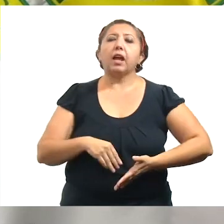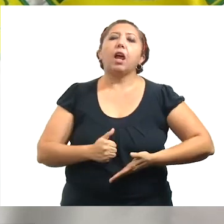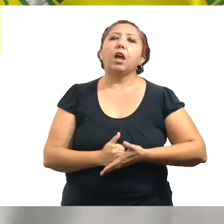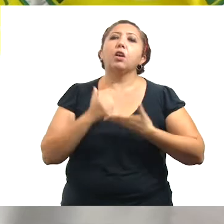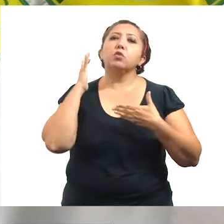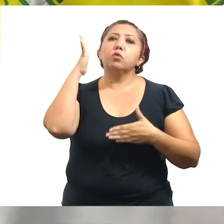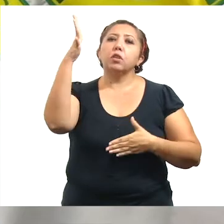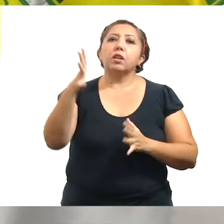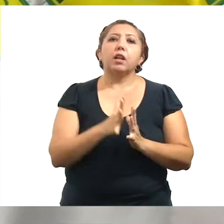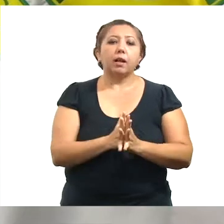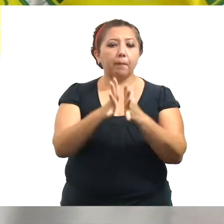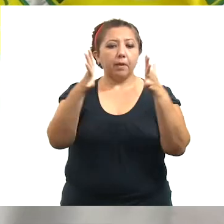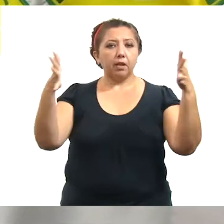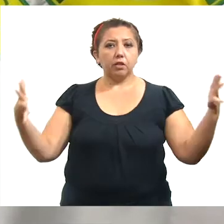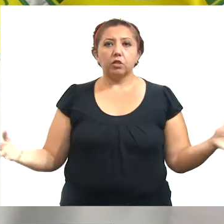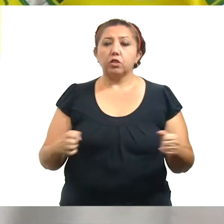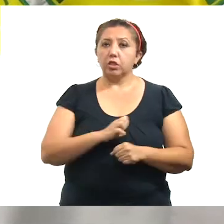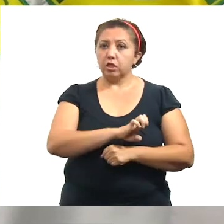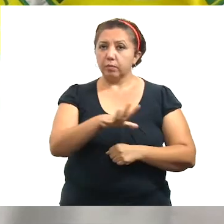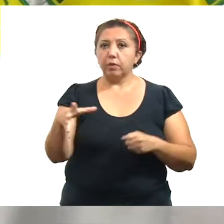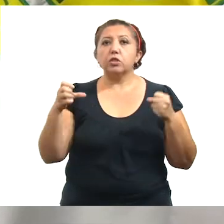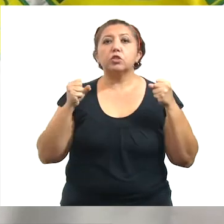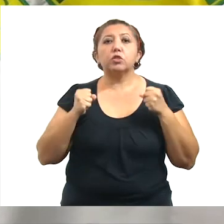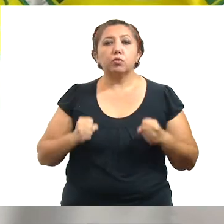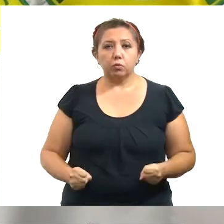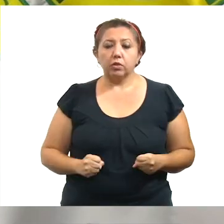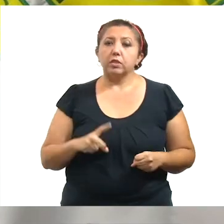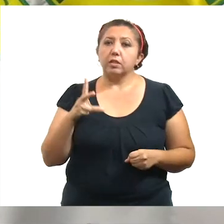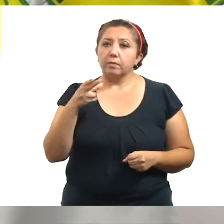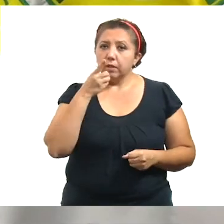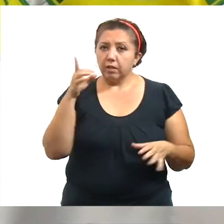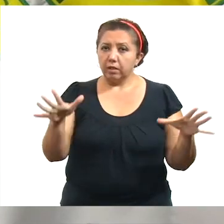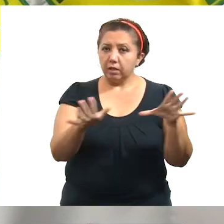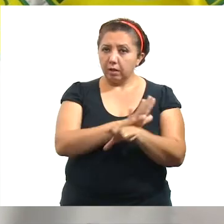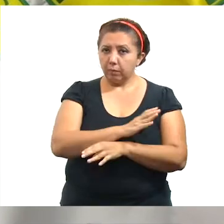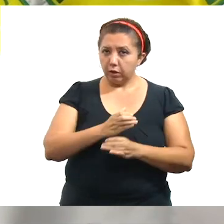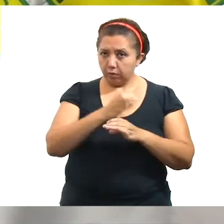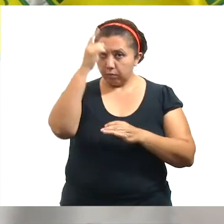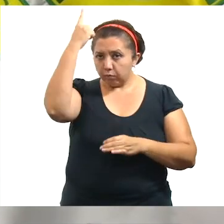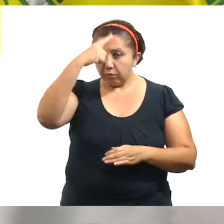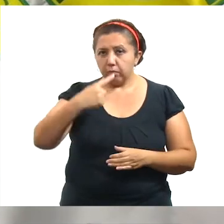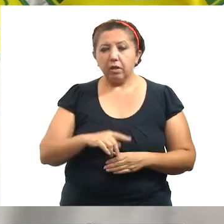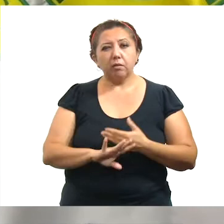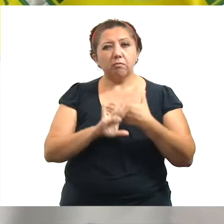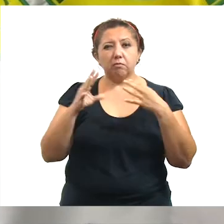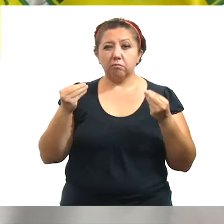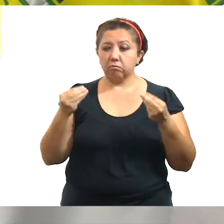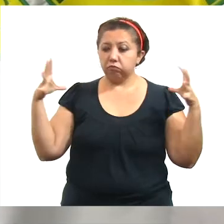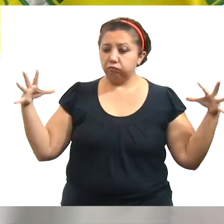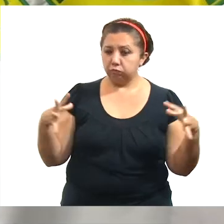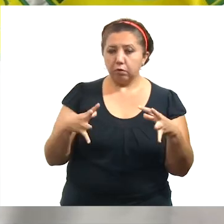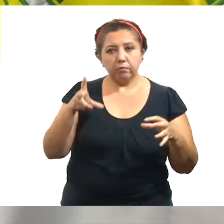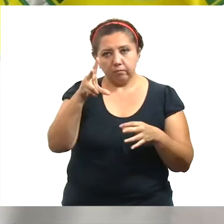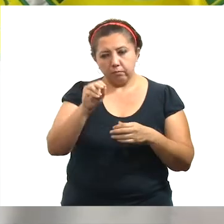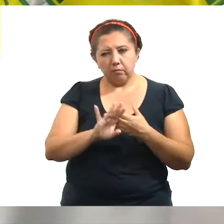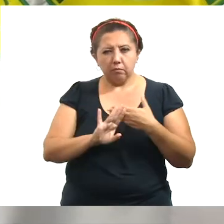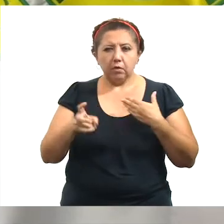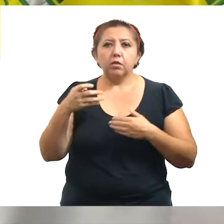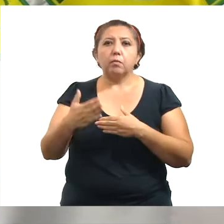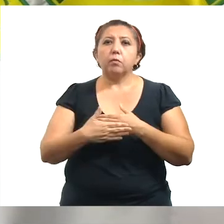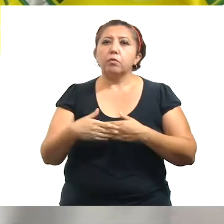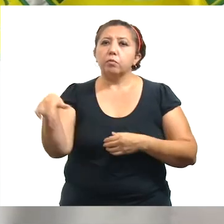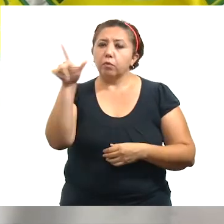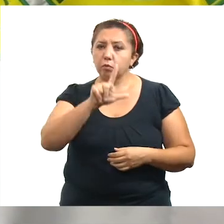favorecerá la ampliación de los espacios peatonales seguros y la reubicación de paraderos para evitar aglomeraciones que serán presentados este